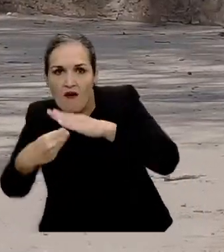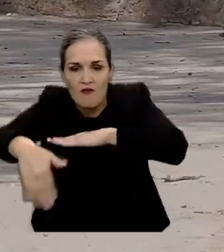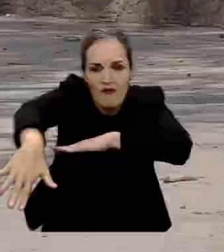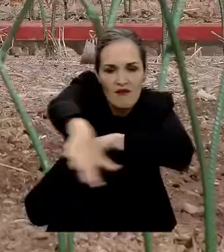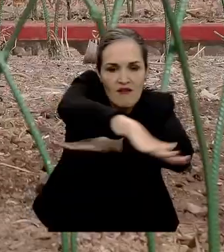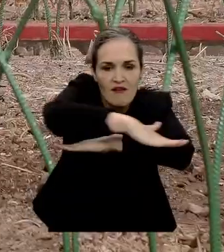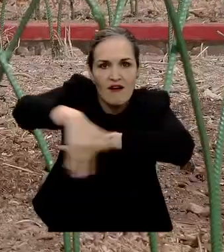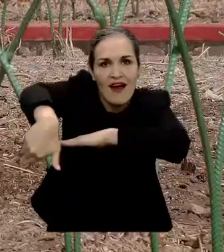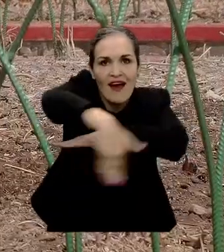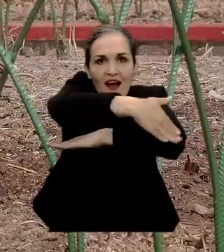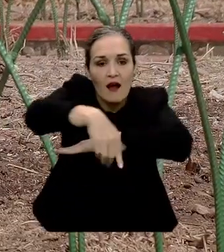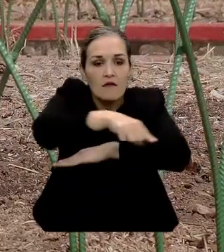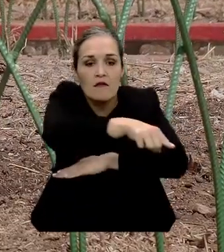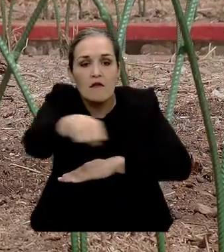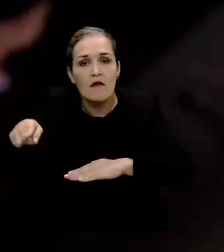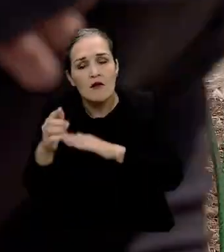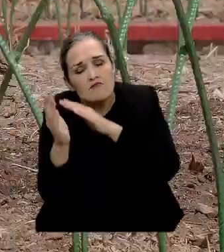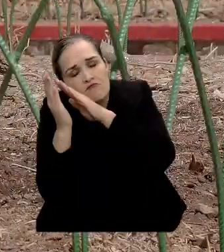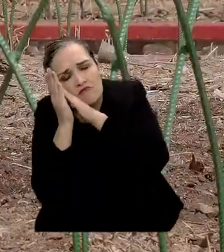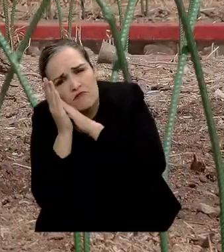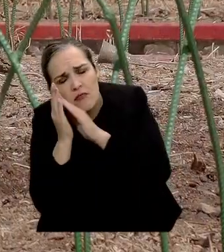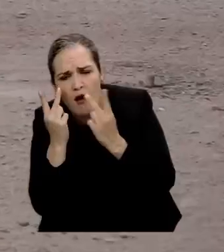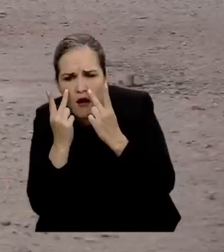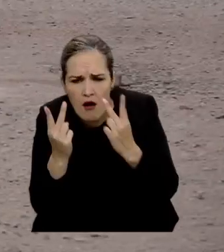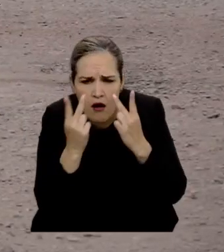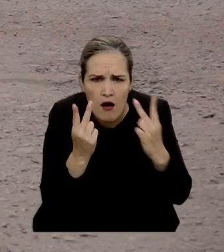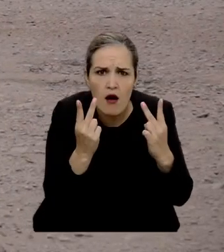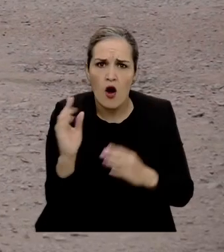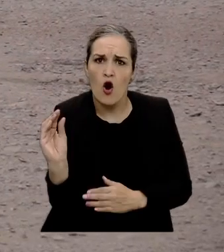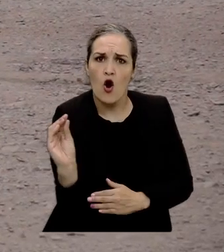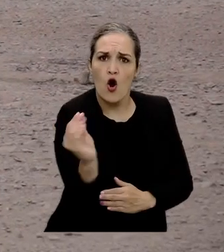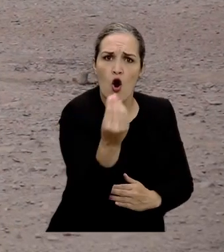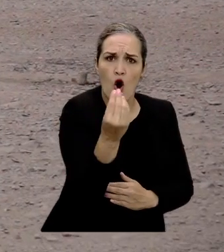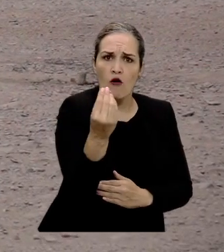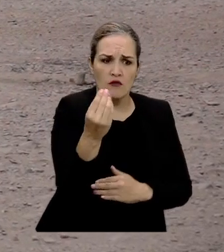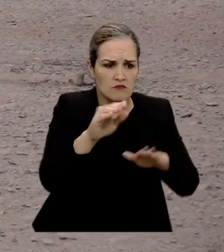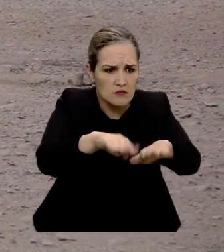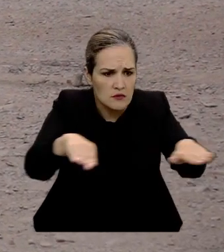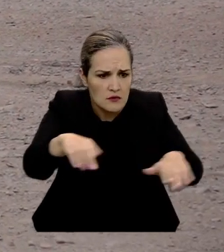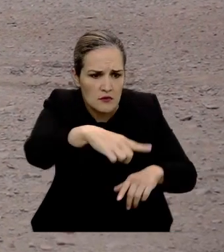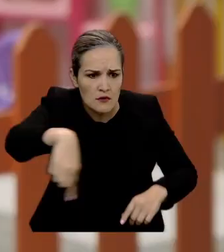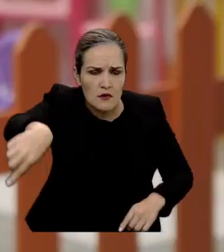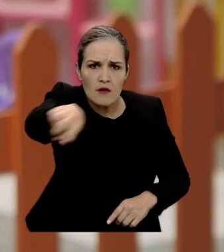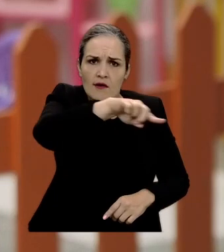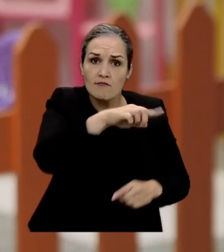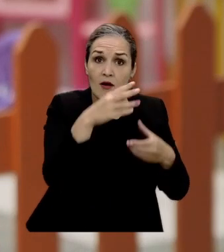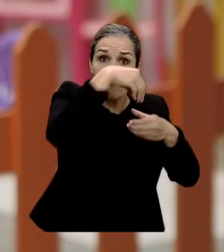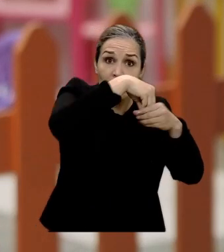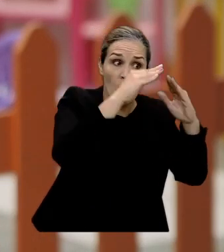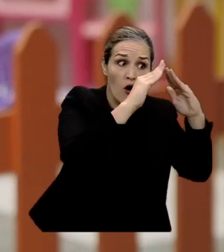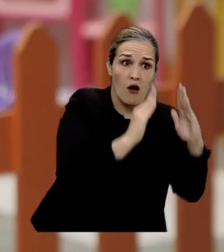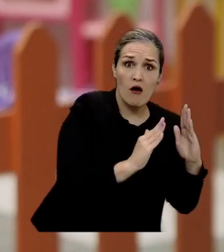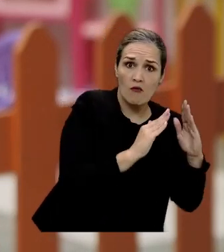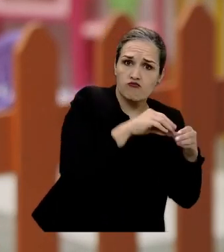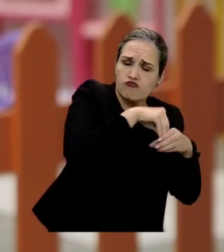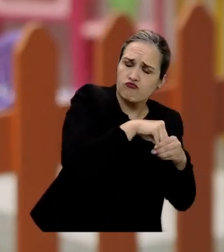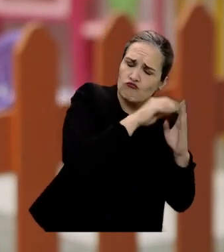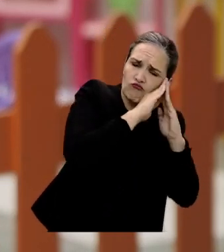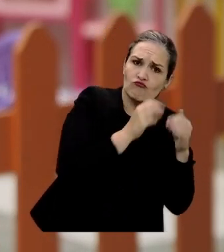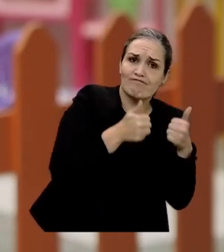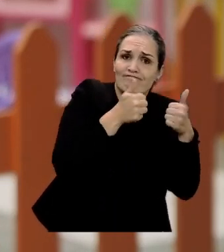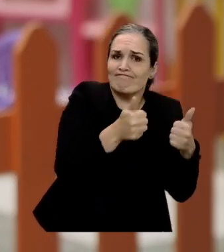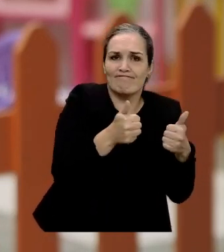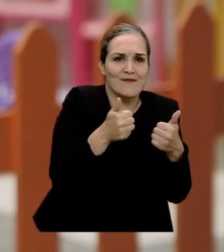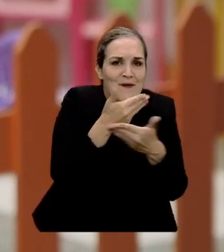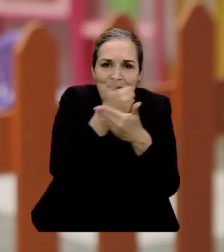acompañar procesos de los niños, niñas, adolescentes que están en situación de calle en la ciudad de Lalo. Población que básicamente no está